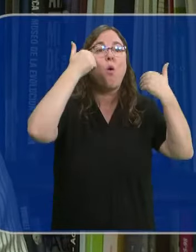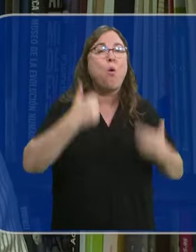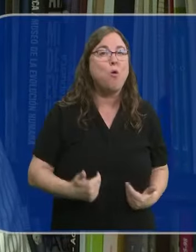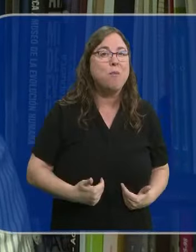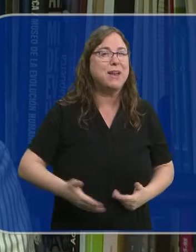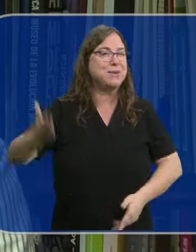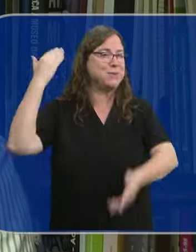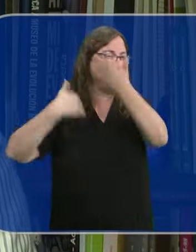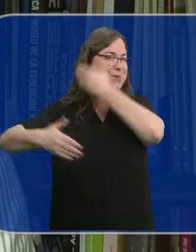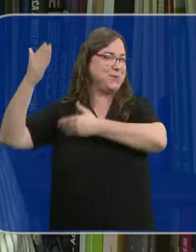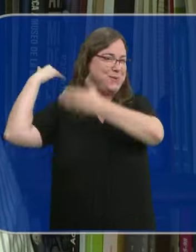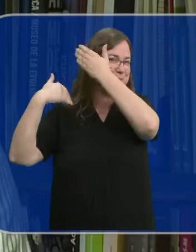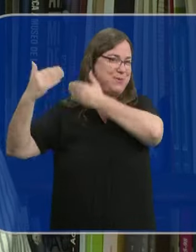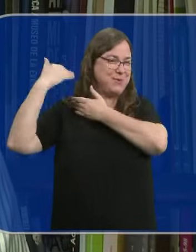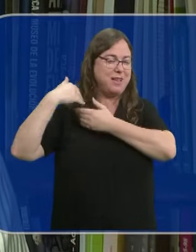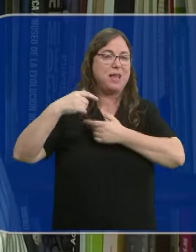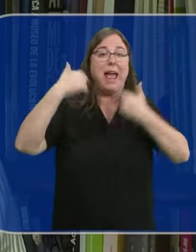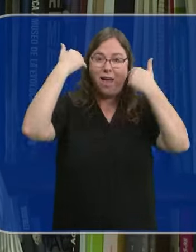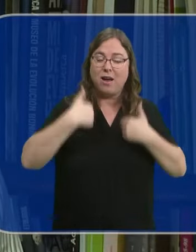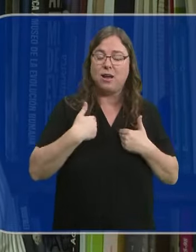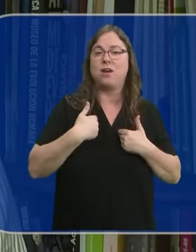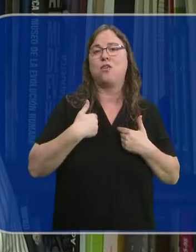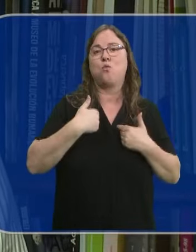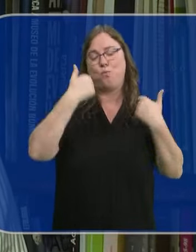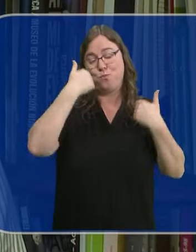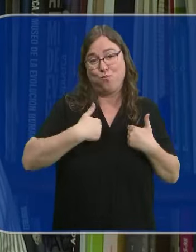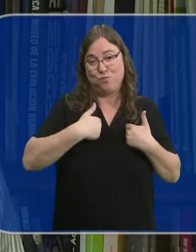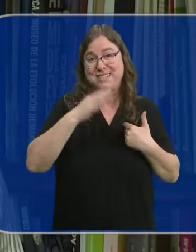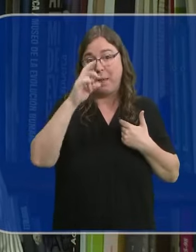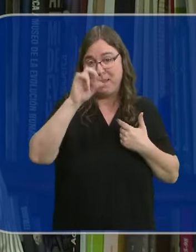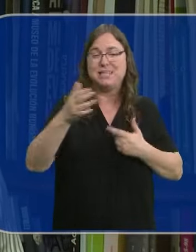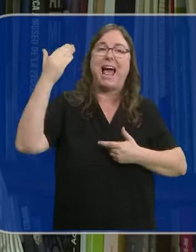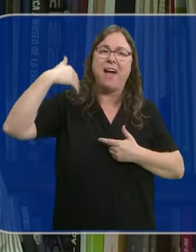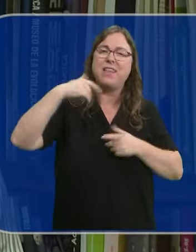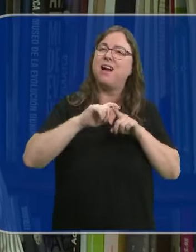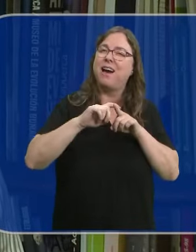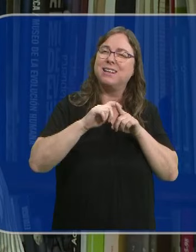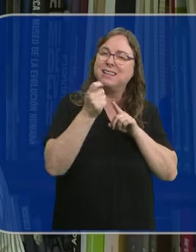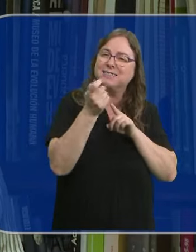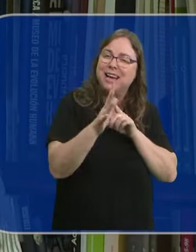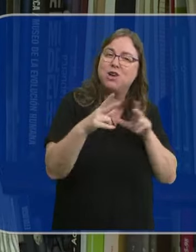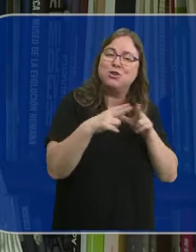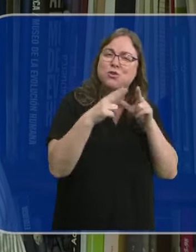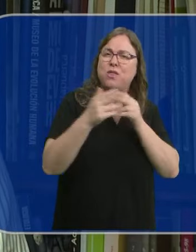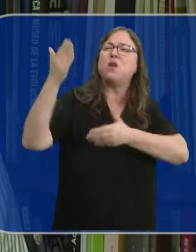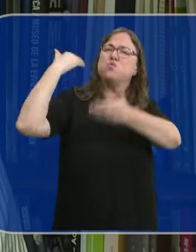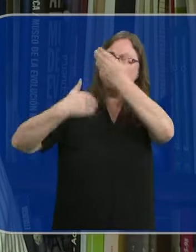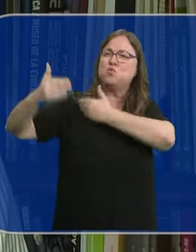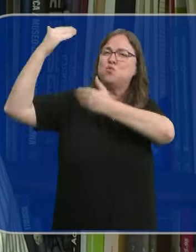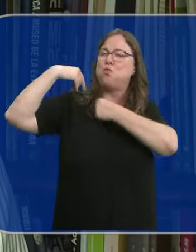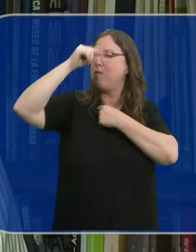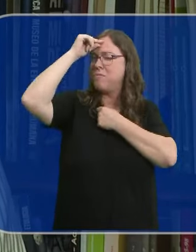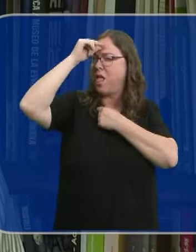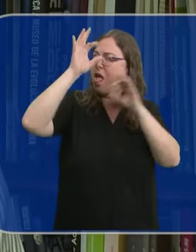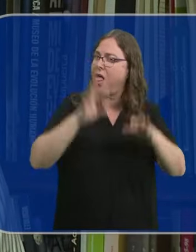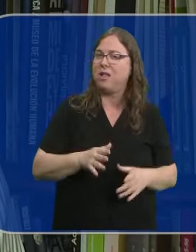desde muy antiguo, en linajes distintos del nuestro, ya tenían muchas, muchas de las características sociales y mentales que